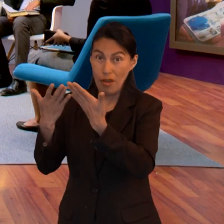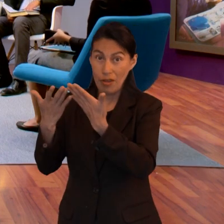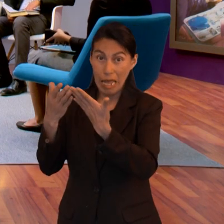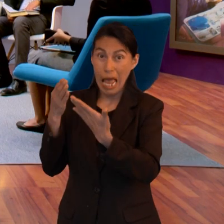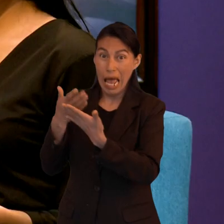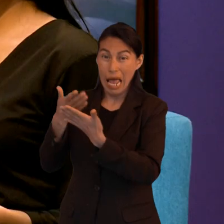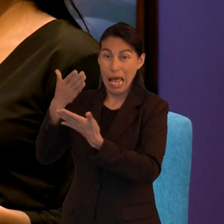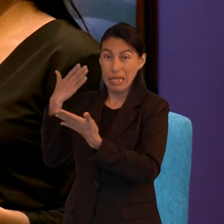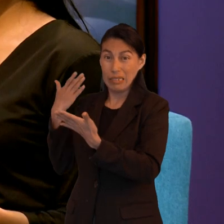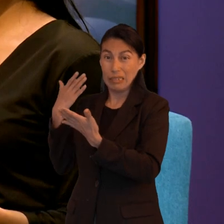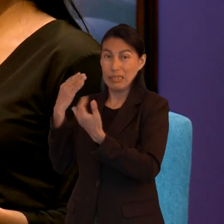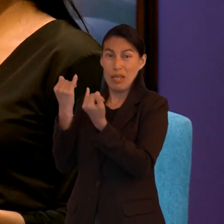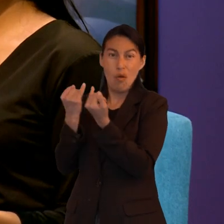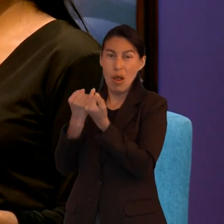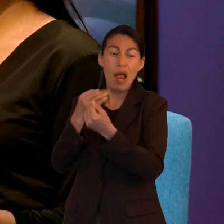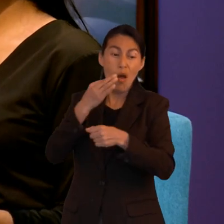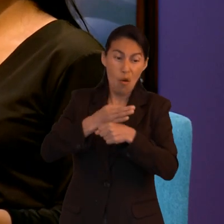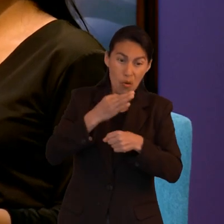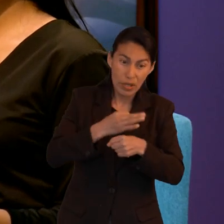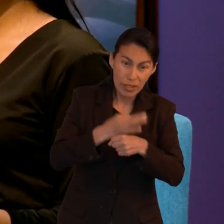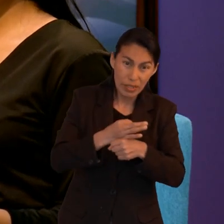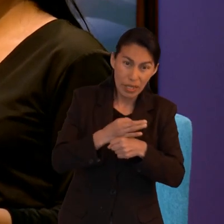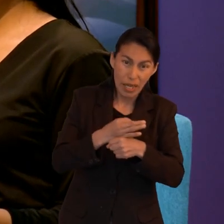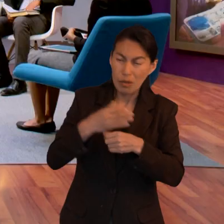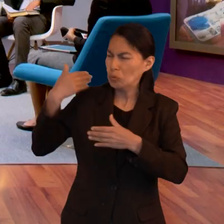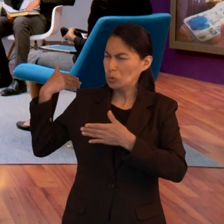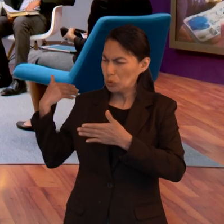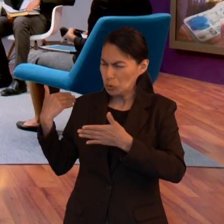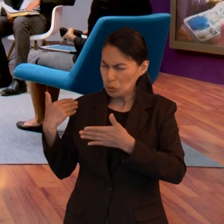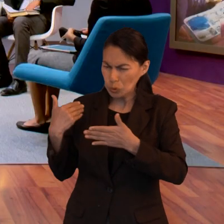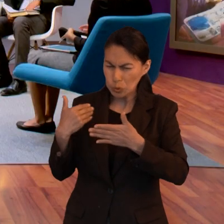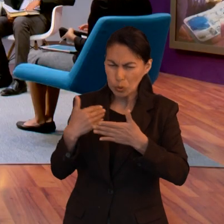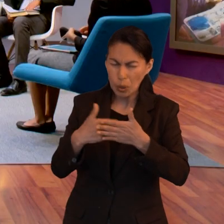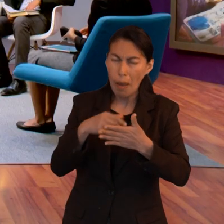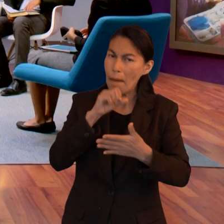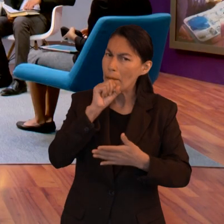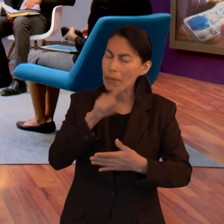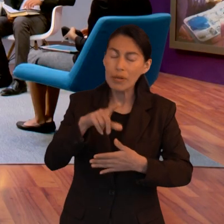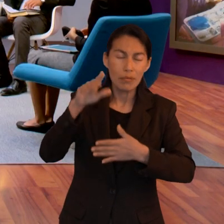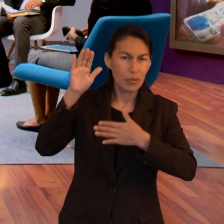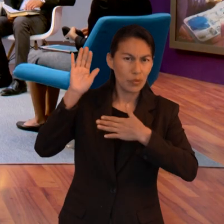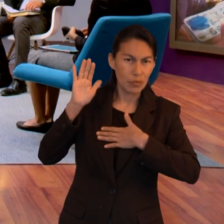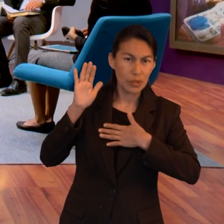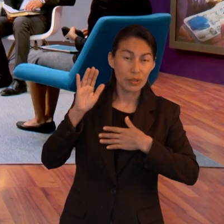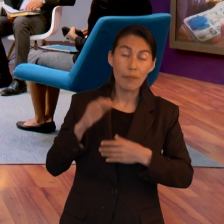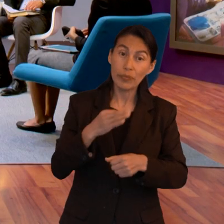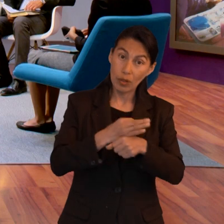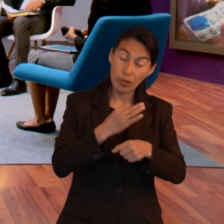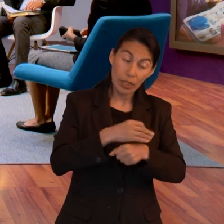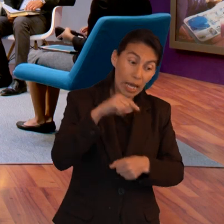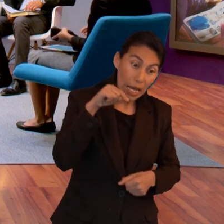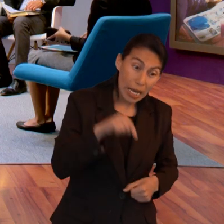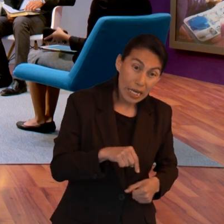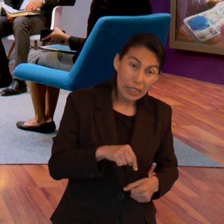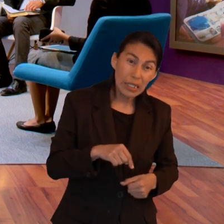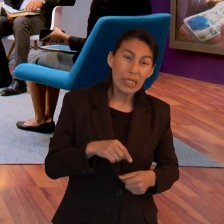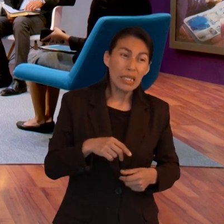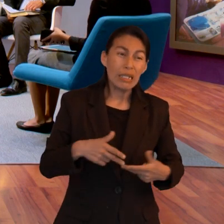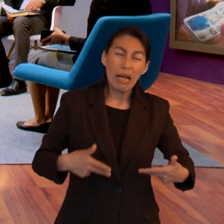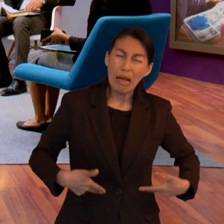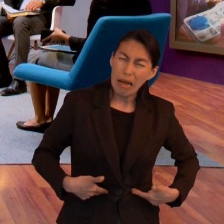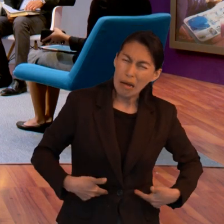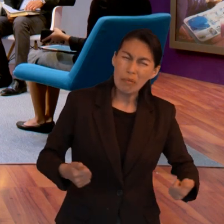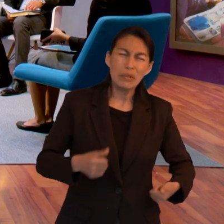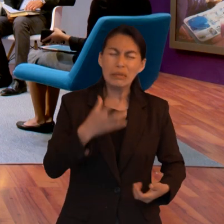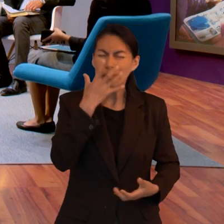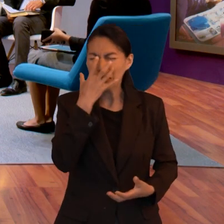a pues estas personas que confiaron en él es la misma promesa que nos da a nosotros y nosotros aún en estos tiempos ya finales en